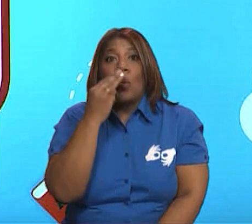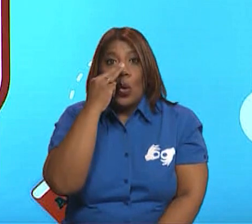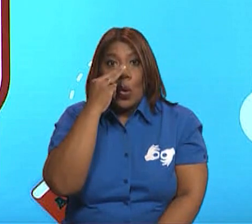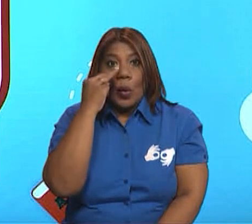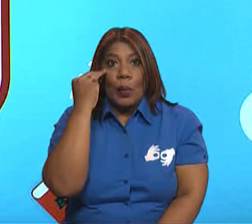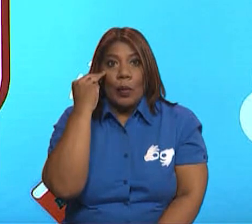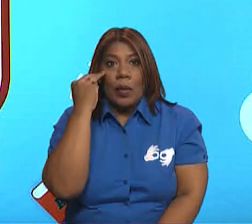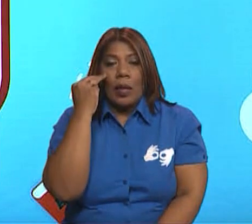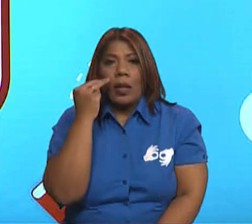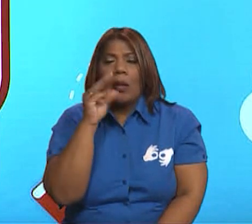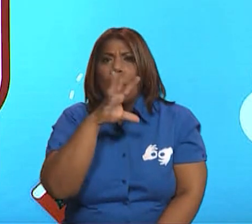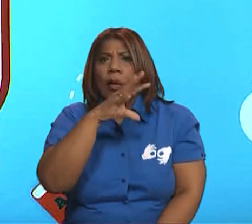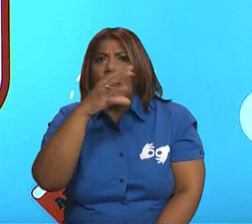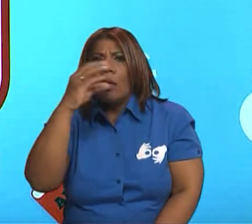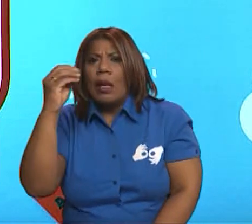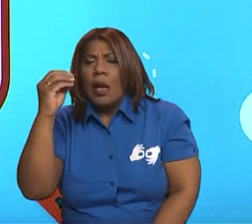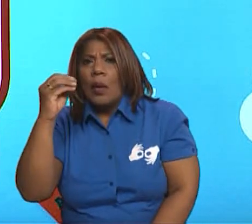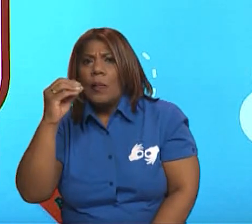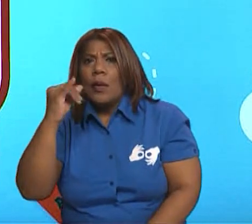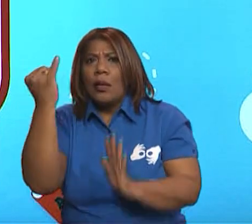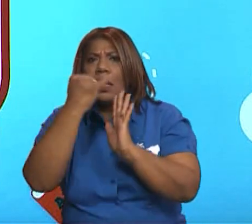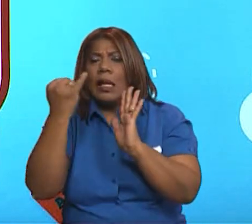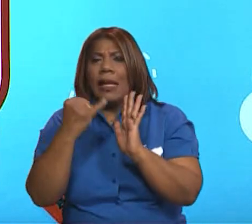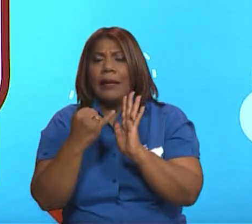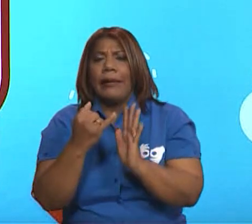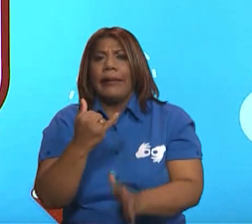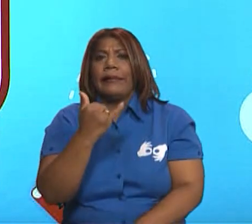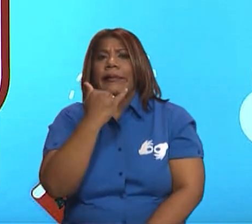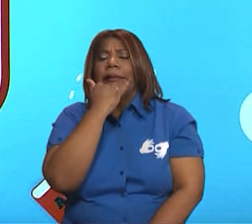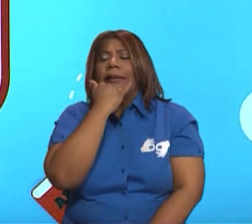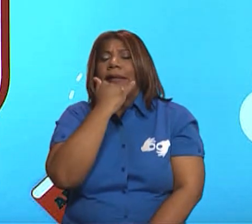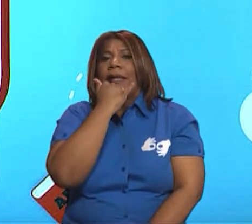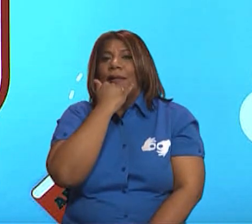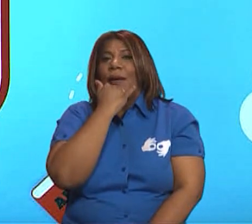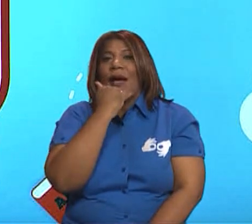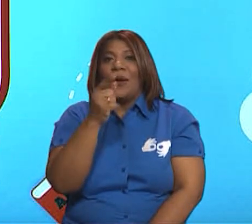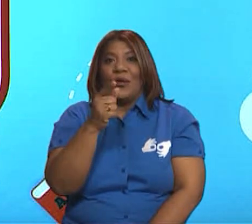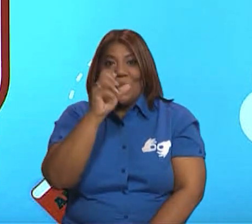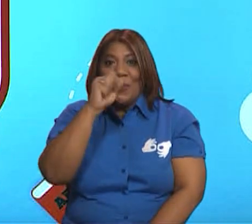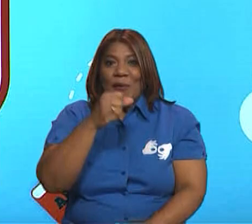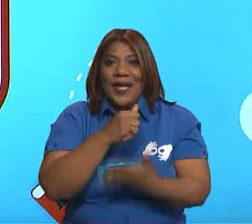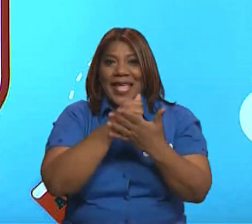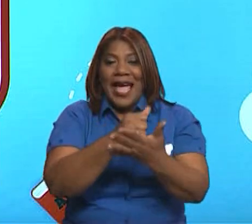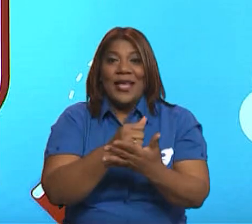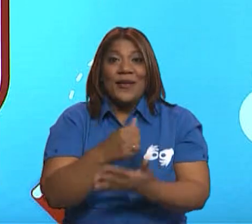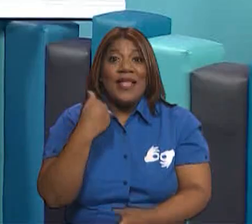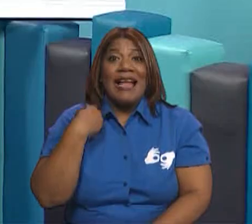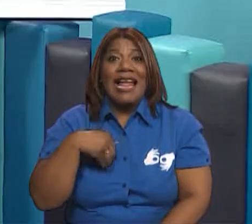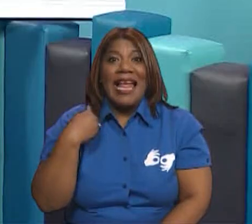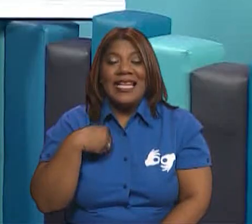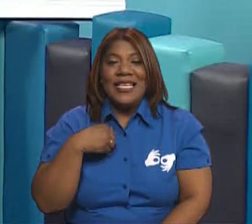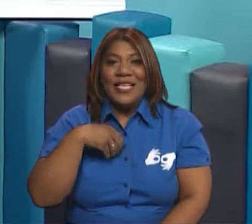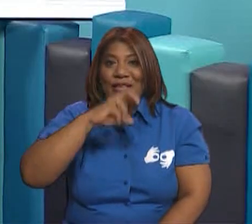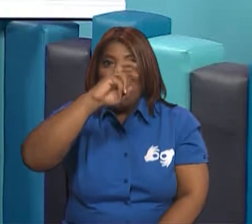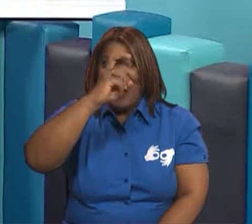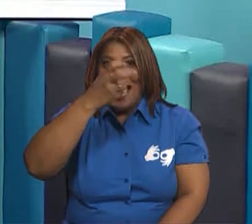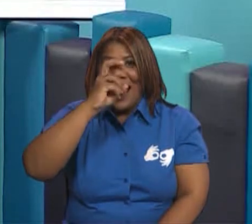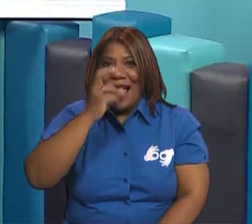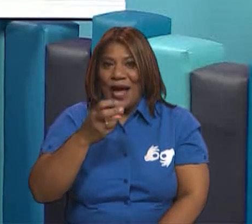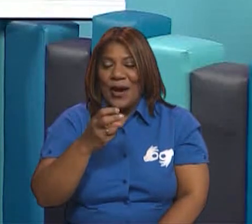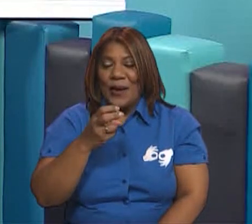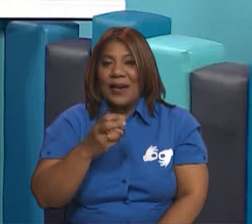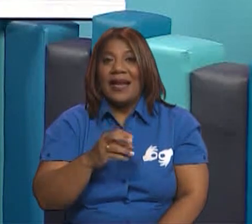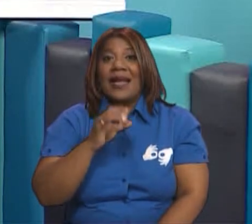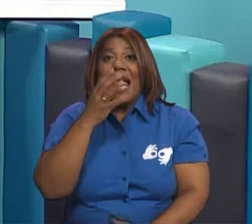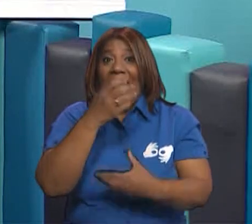falló cuando dibujó las copias. Es tu momento para que lo puedas ayudar. Puedes en una hoja de papel marcar los